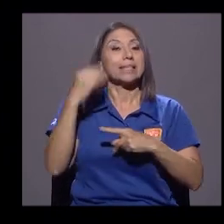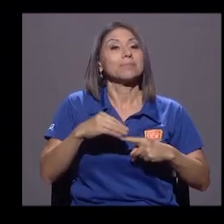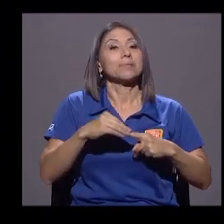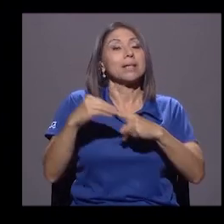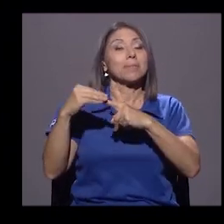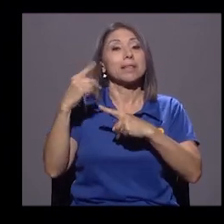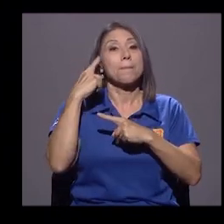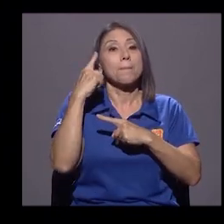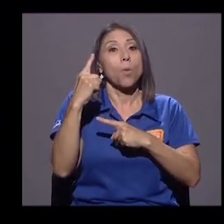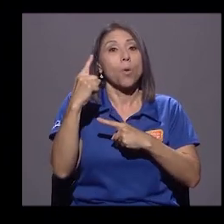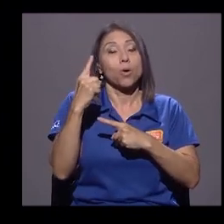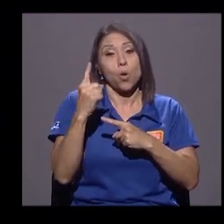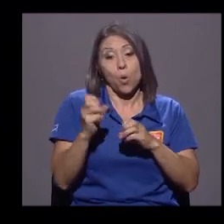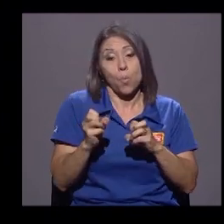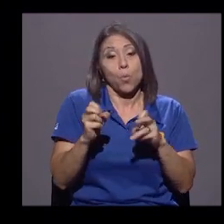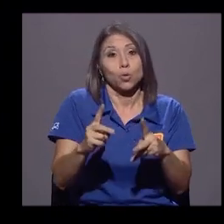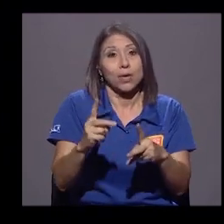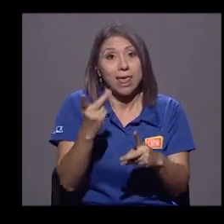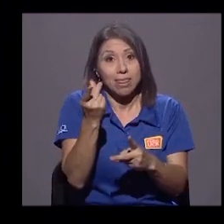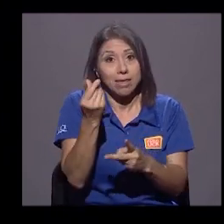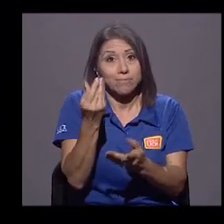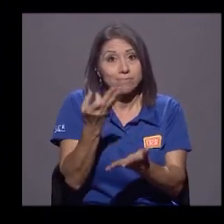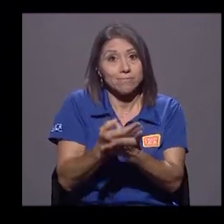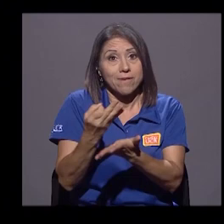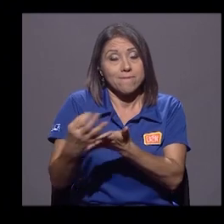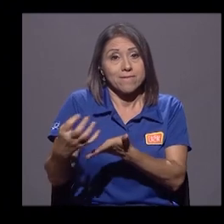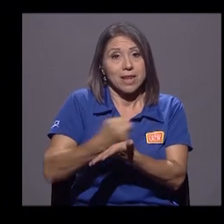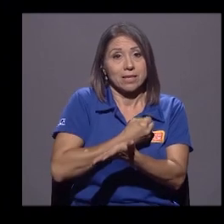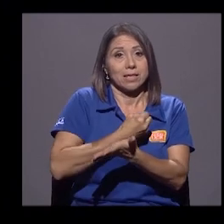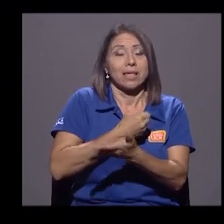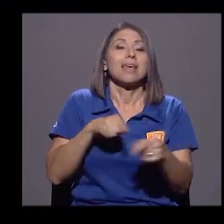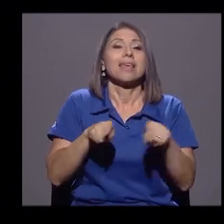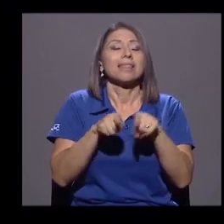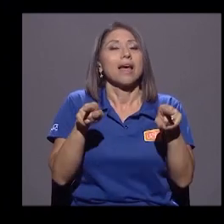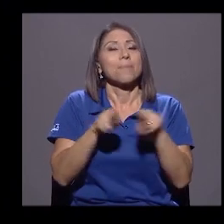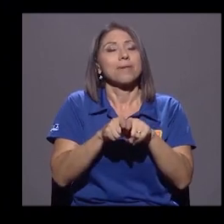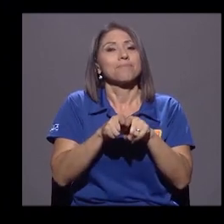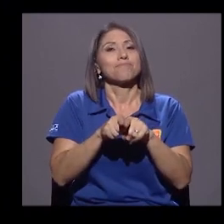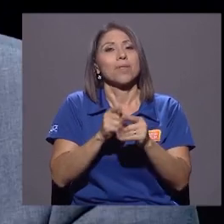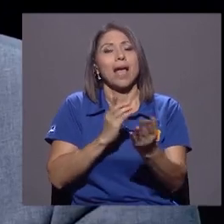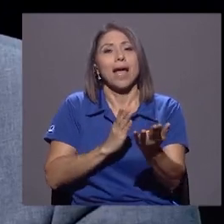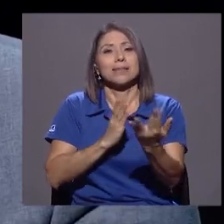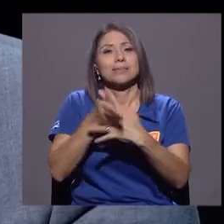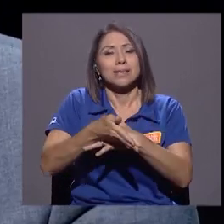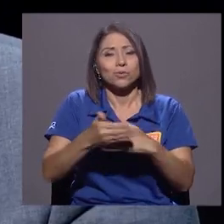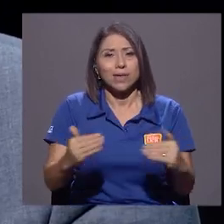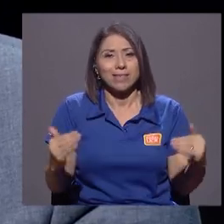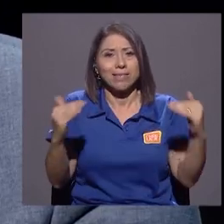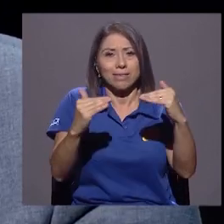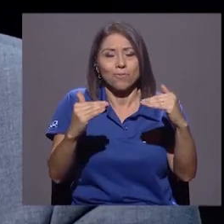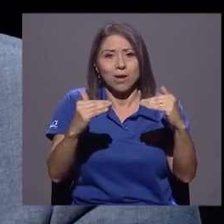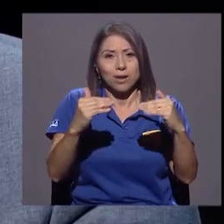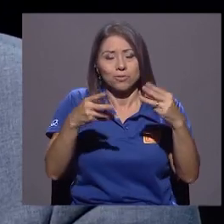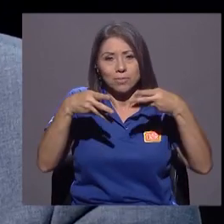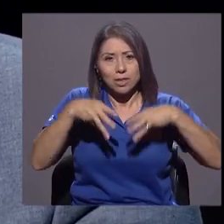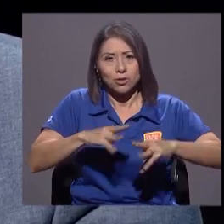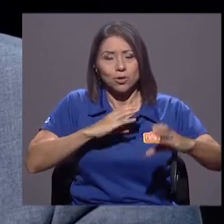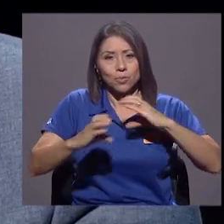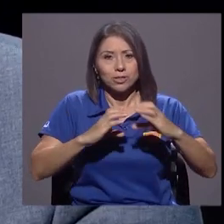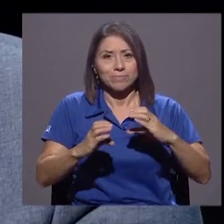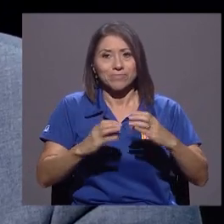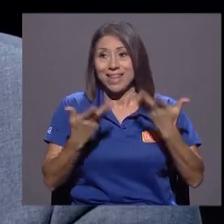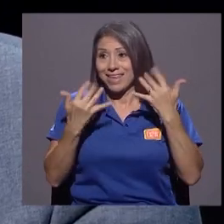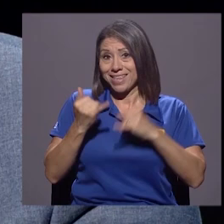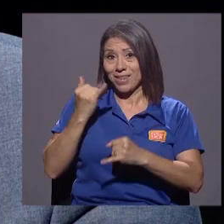partidario y por el acceso equitativo a los medios de comunicación. Quiero irme con ese mensaje claro del asesor